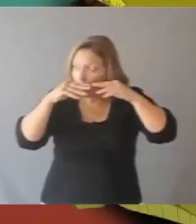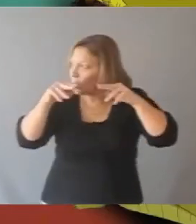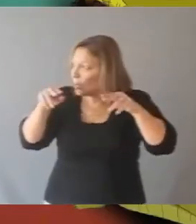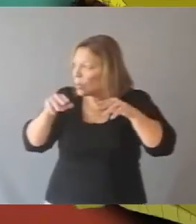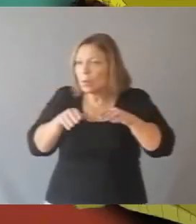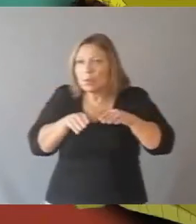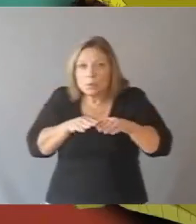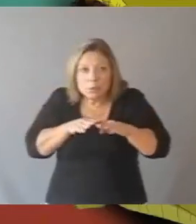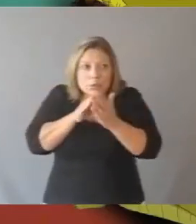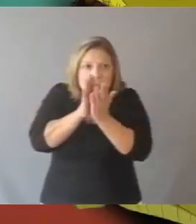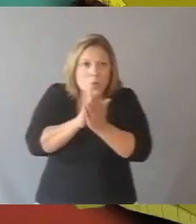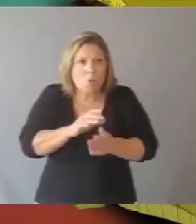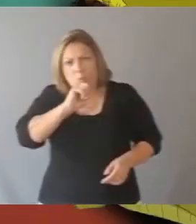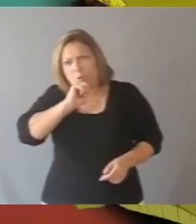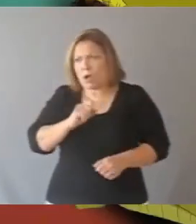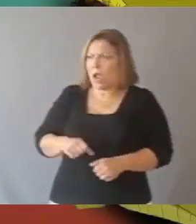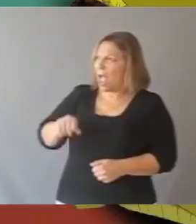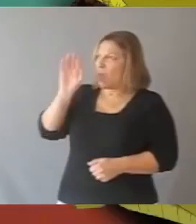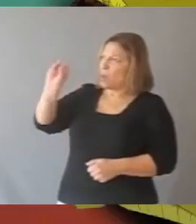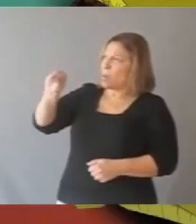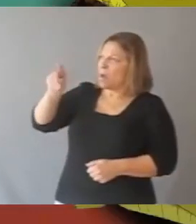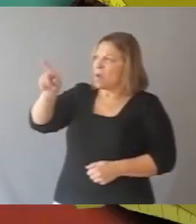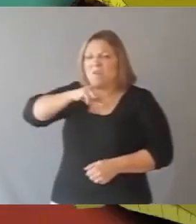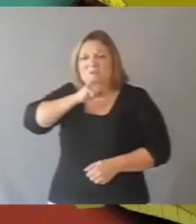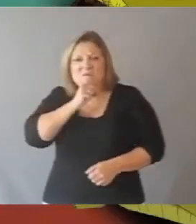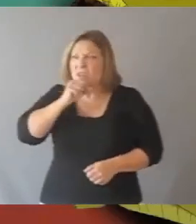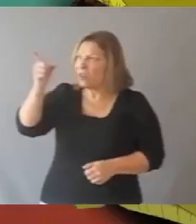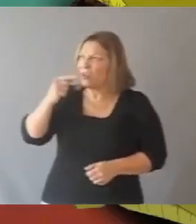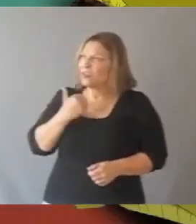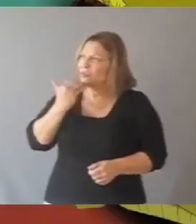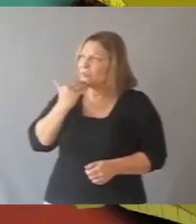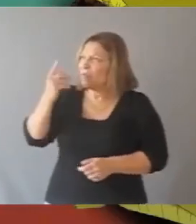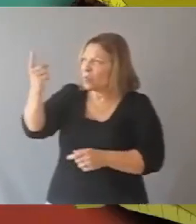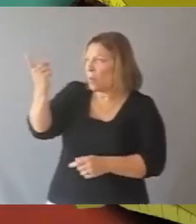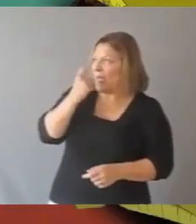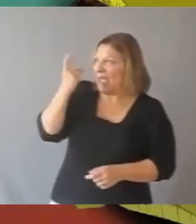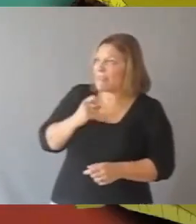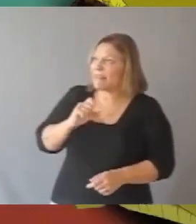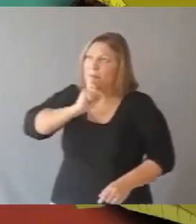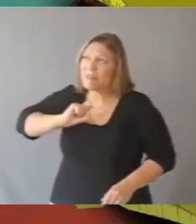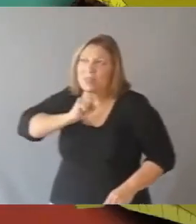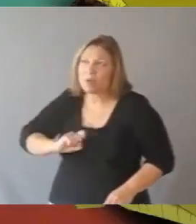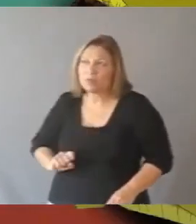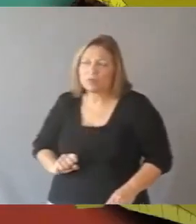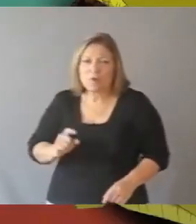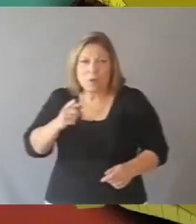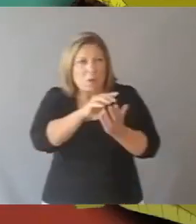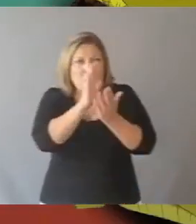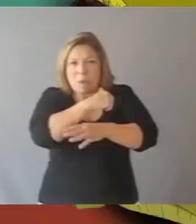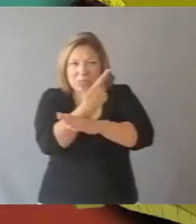entonces fueron saliendo del agua muy enojados con el viejo yacaré porque los había engañado diciéndoles que eso era una ballena.